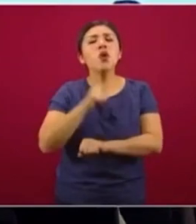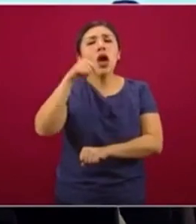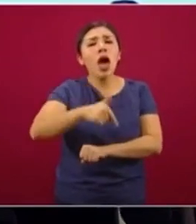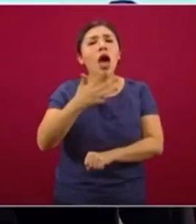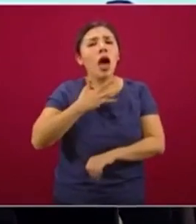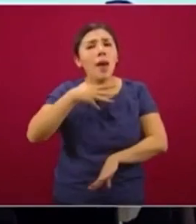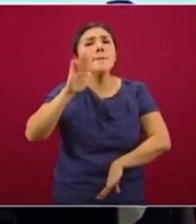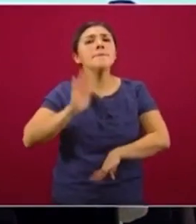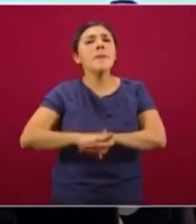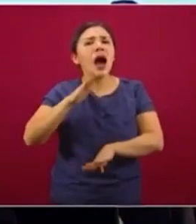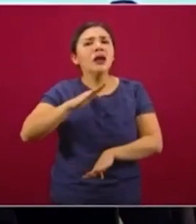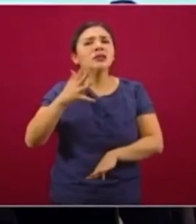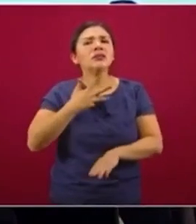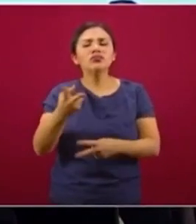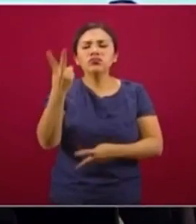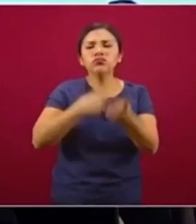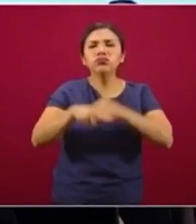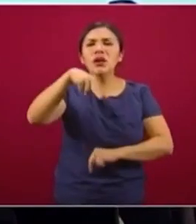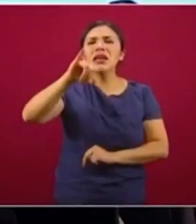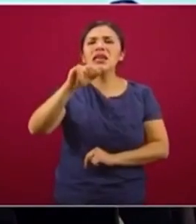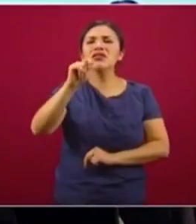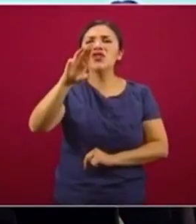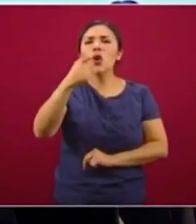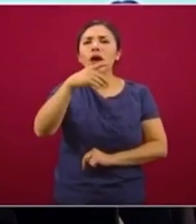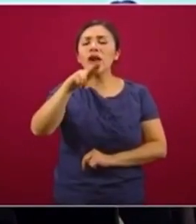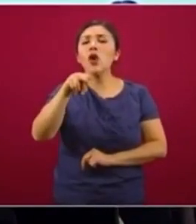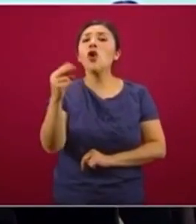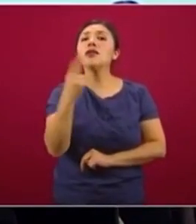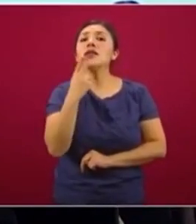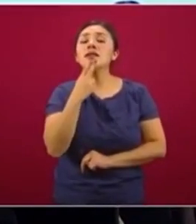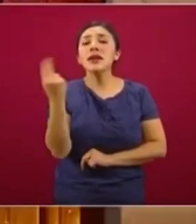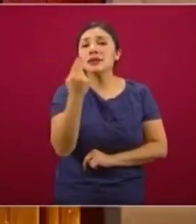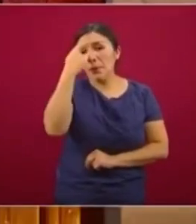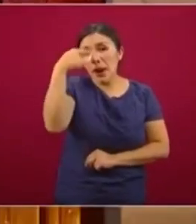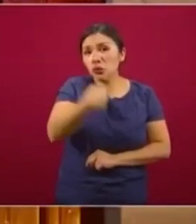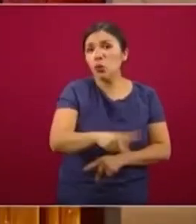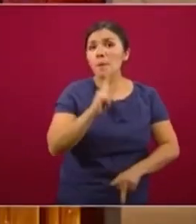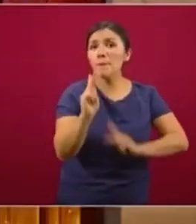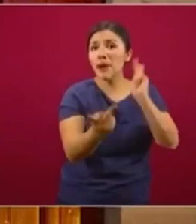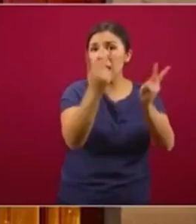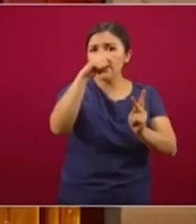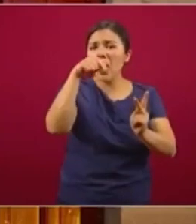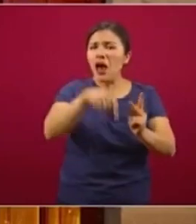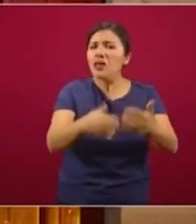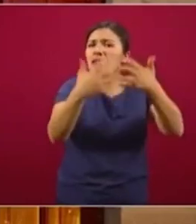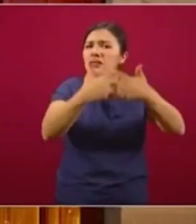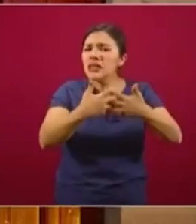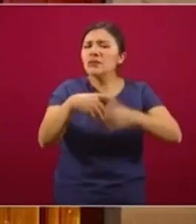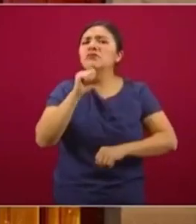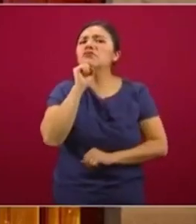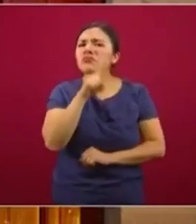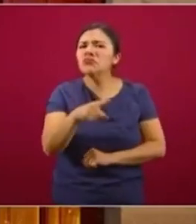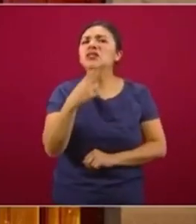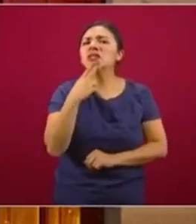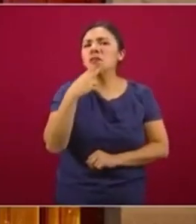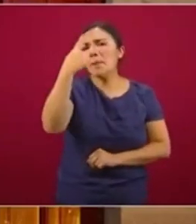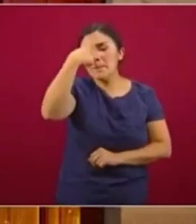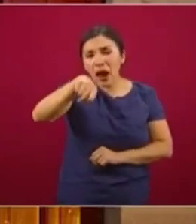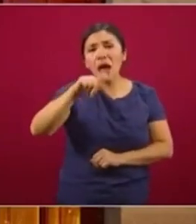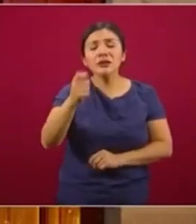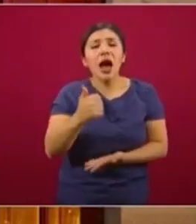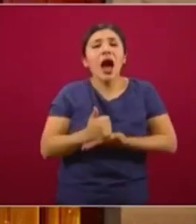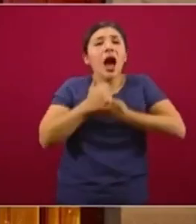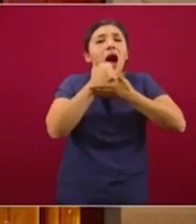de un mayor contenido de nitrógeno, que es lo que la planta usa, tiene otra función. Este programa además está